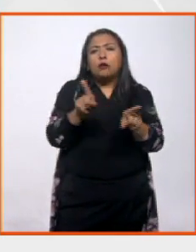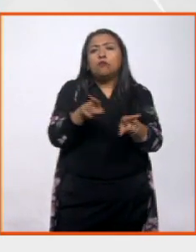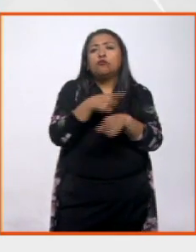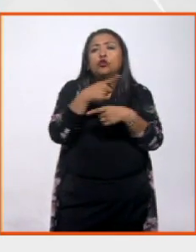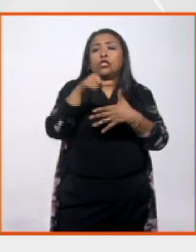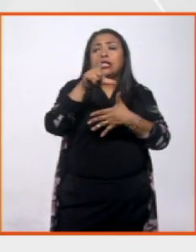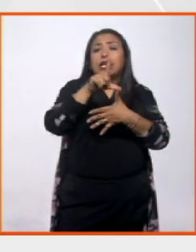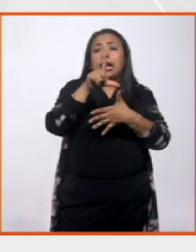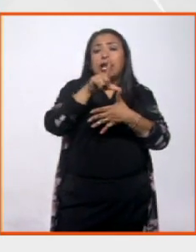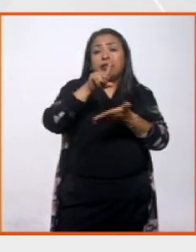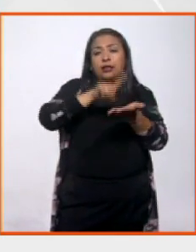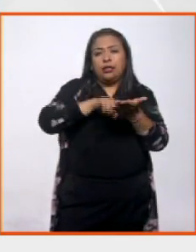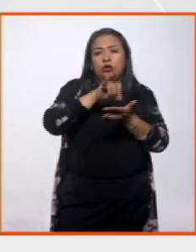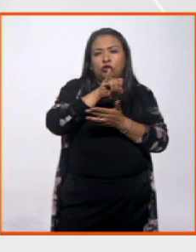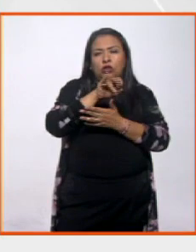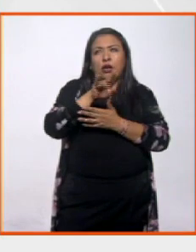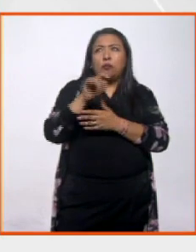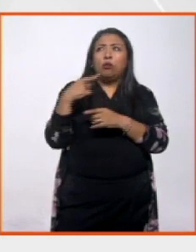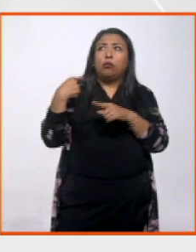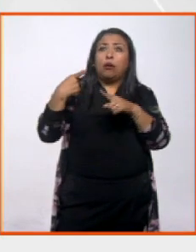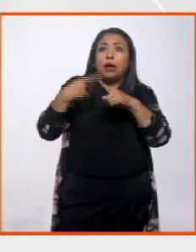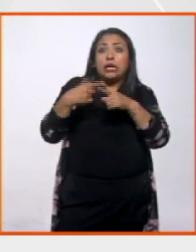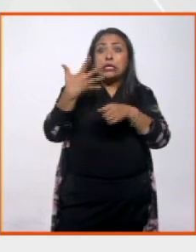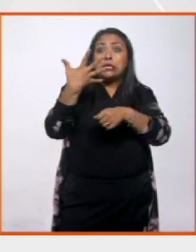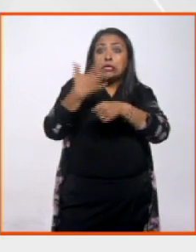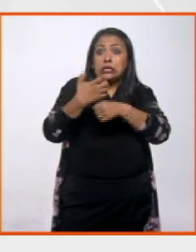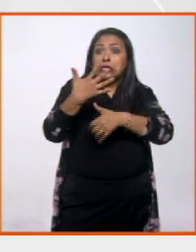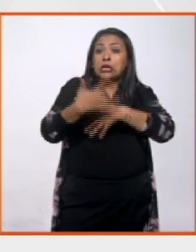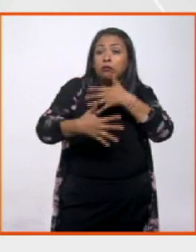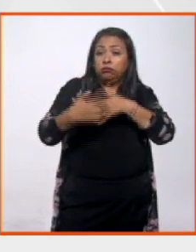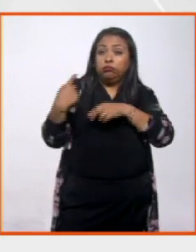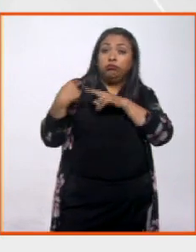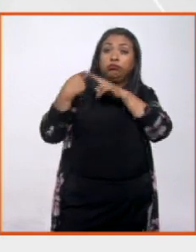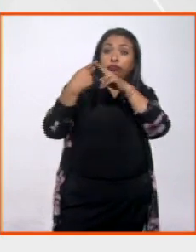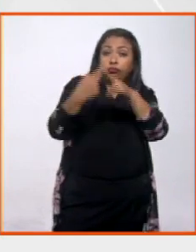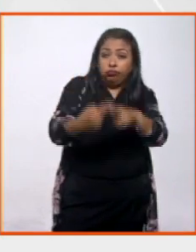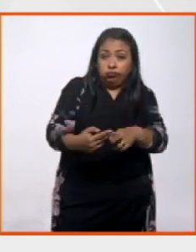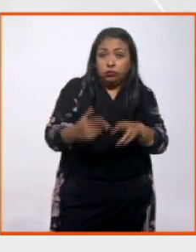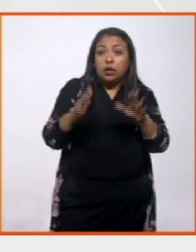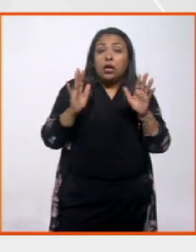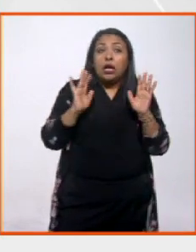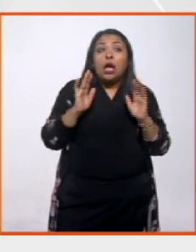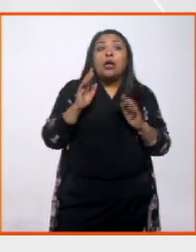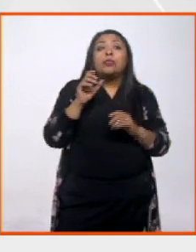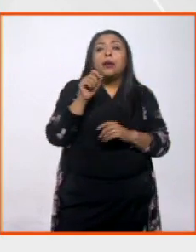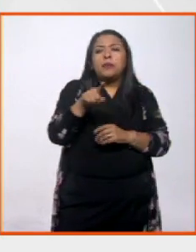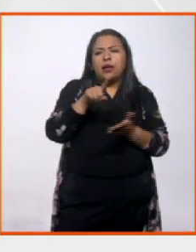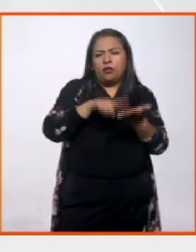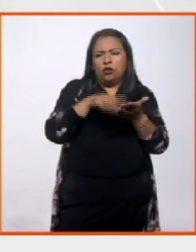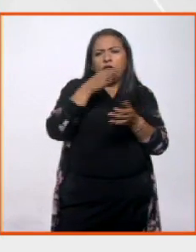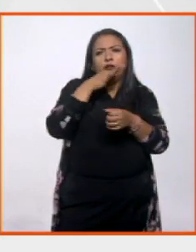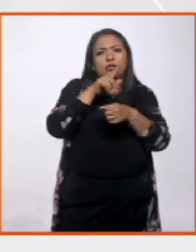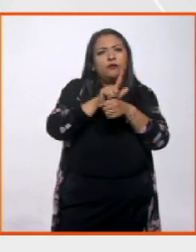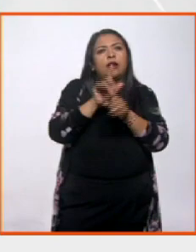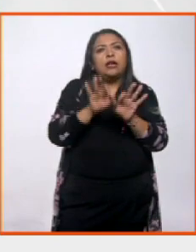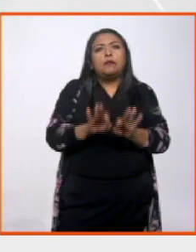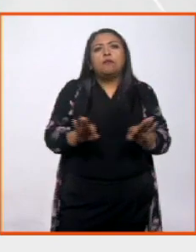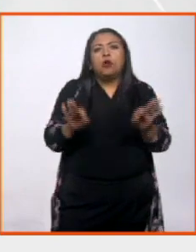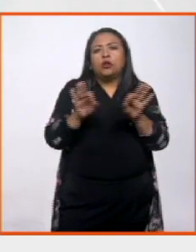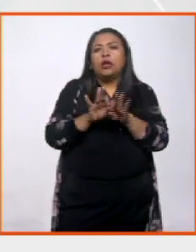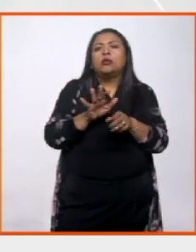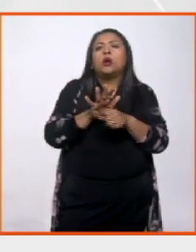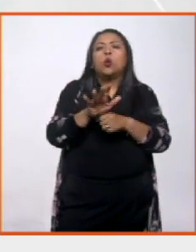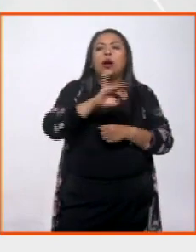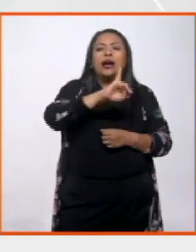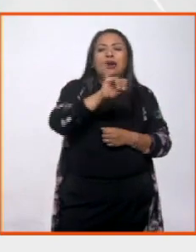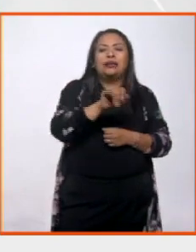música latina en Singapur, que ya va por su quinceava edición, me parece. Han estado en el festival más importante de la región, que es el